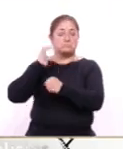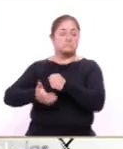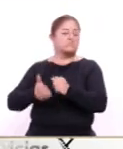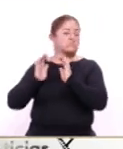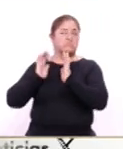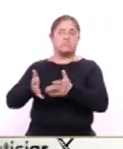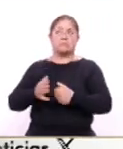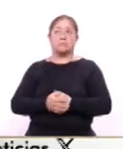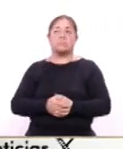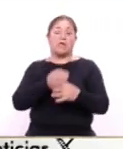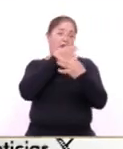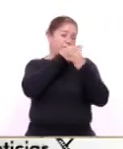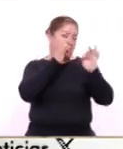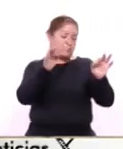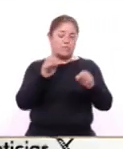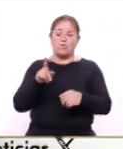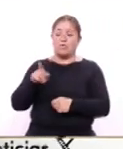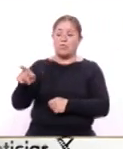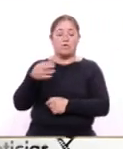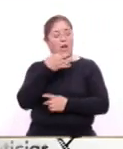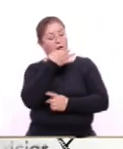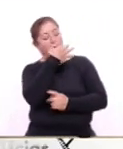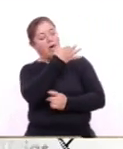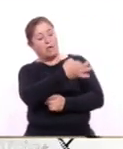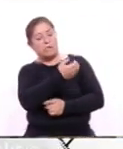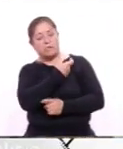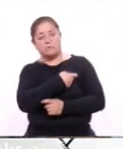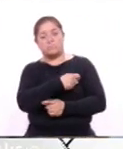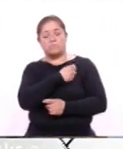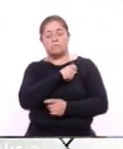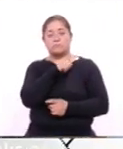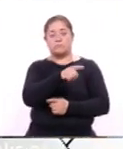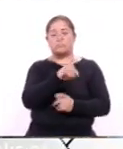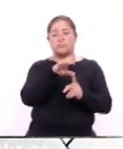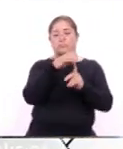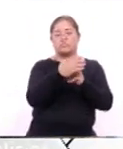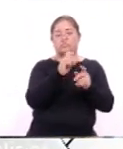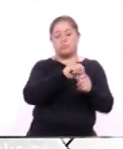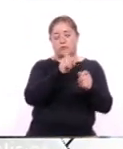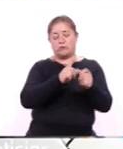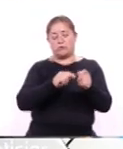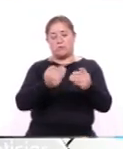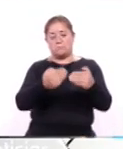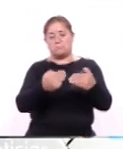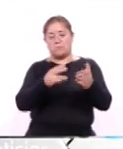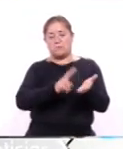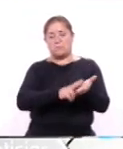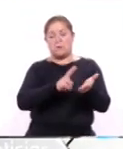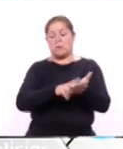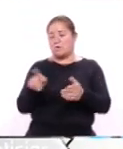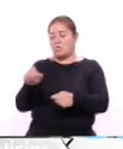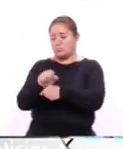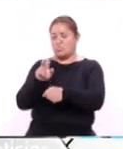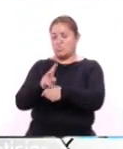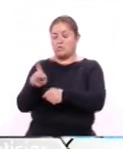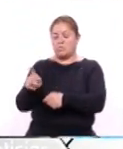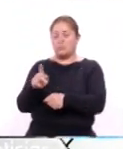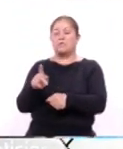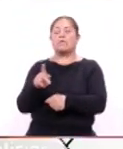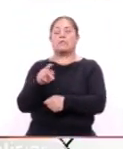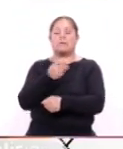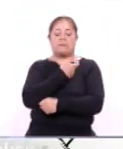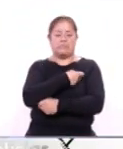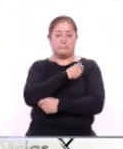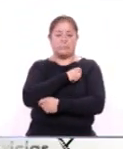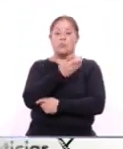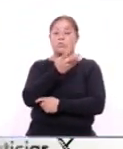operación informó la compañía energética española en la Comisión Nacional del Mercado de Valores el supervisor bursátil de España Los